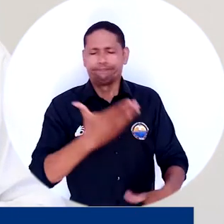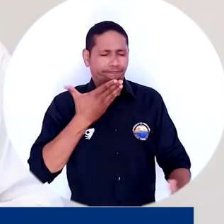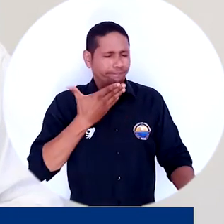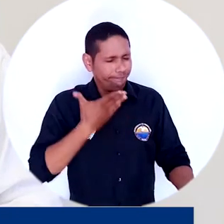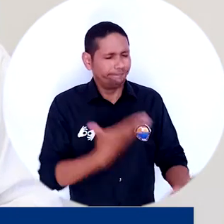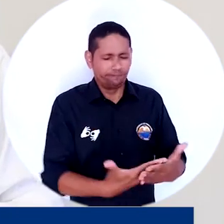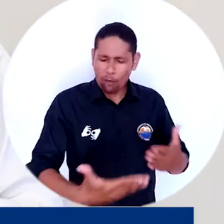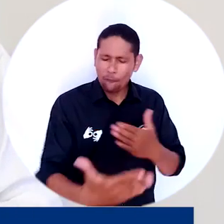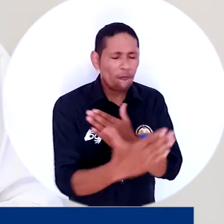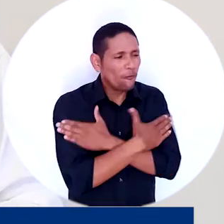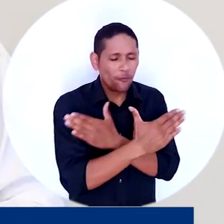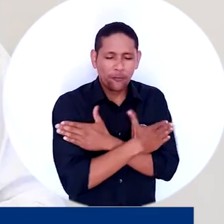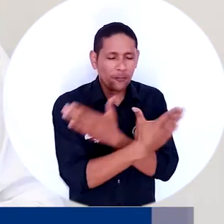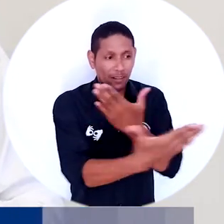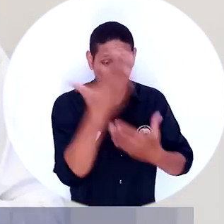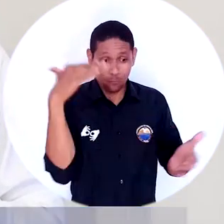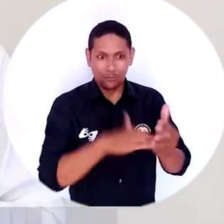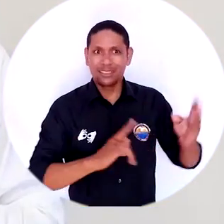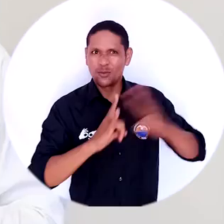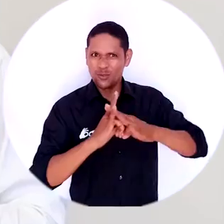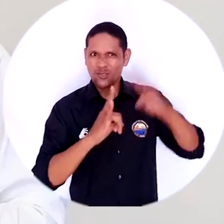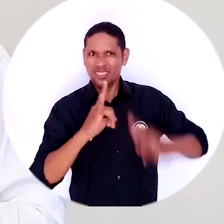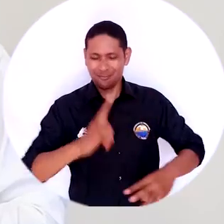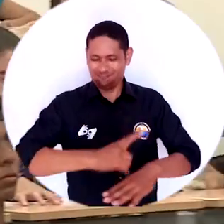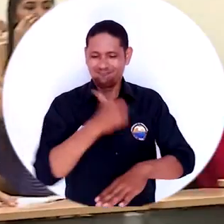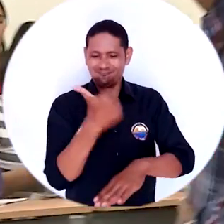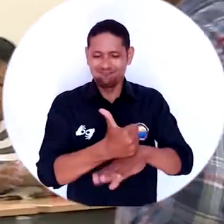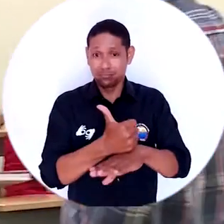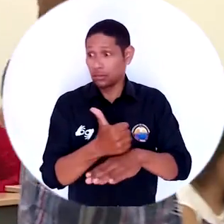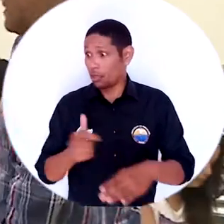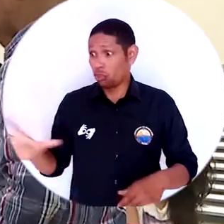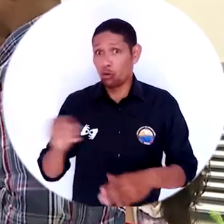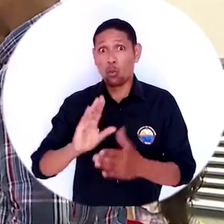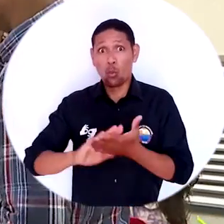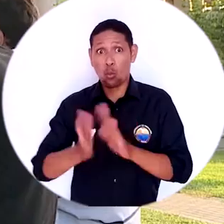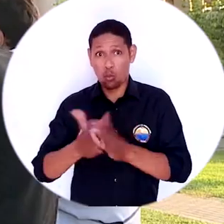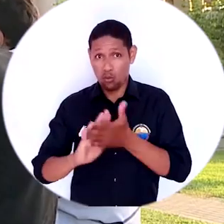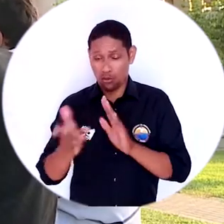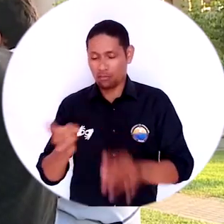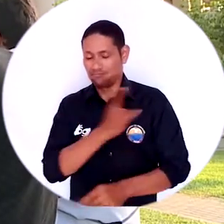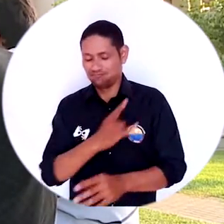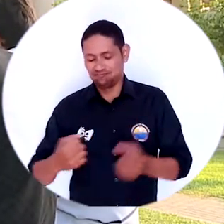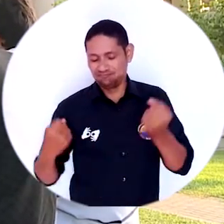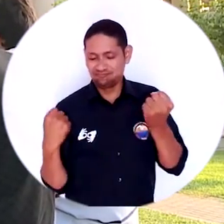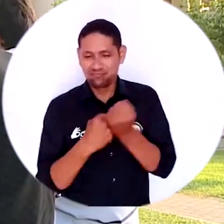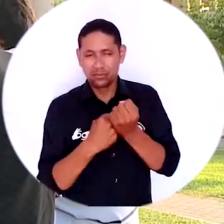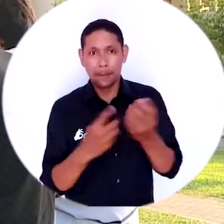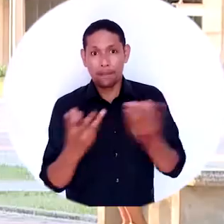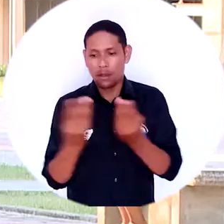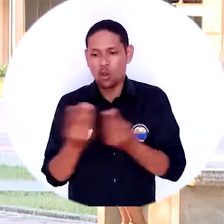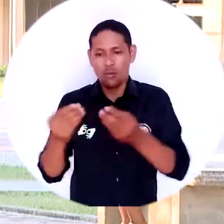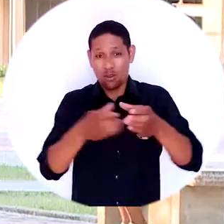como rector de la Universidad del Magdalena, luego del amplio respaldo obtenido por parte de la comunidad universitaria y a la decisión unánime de los